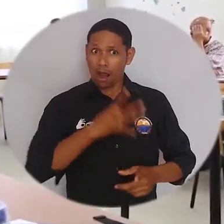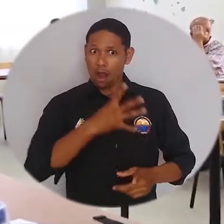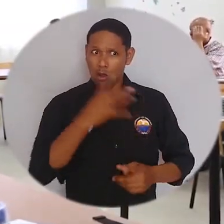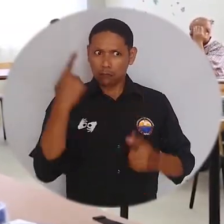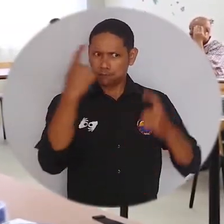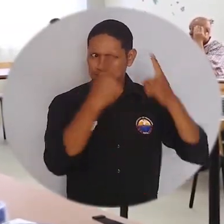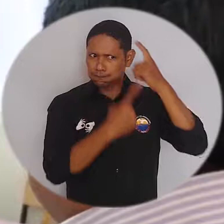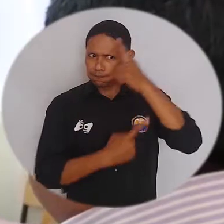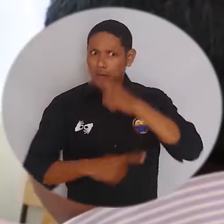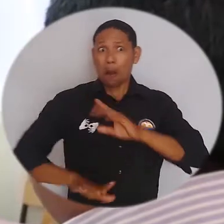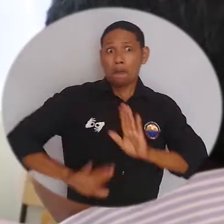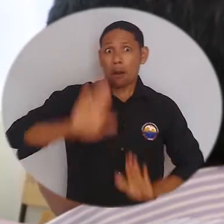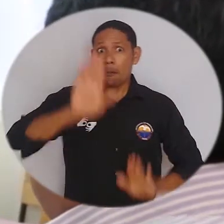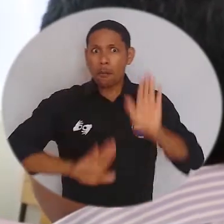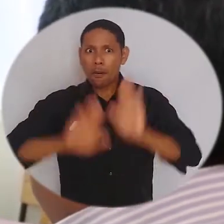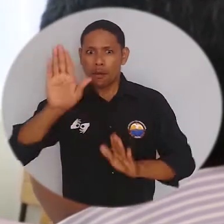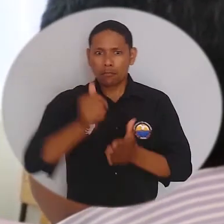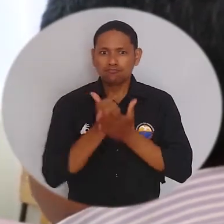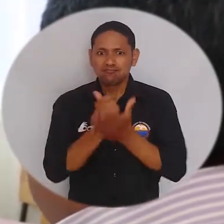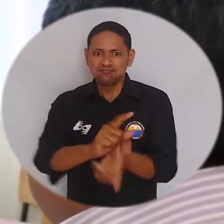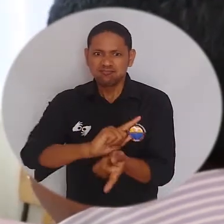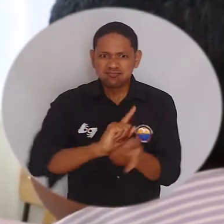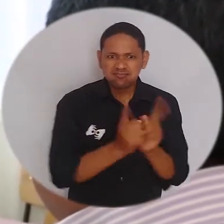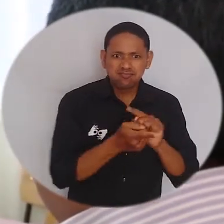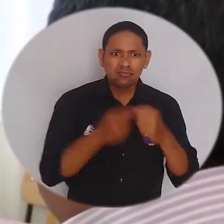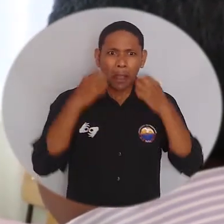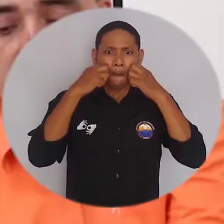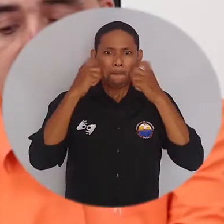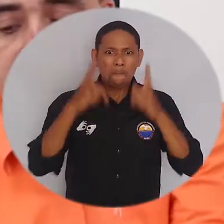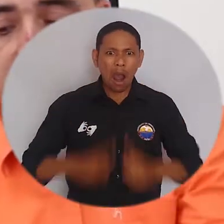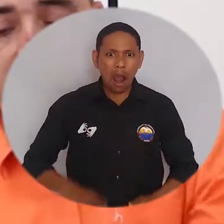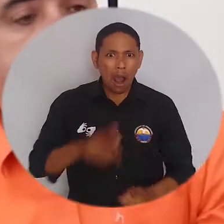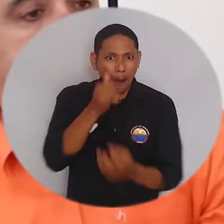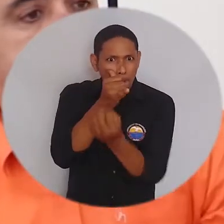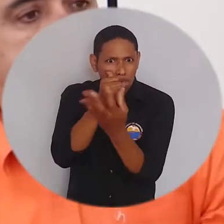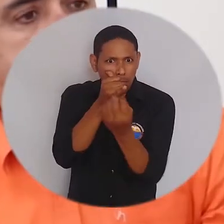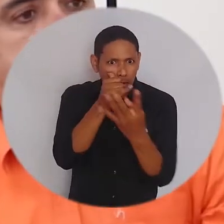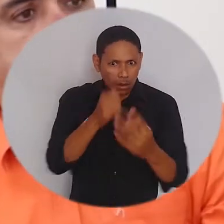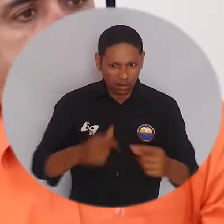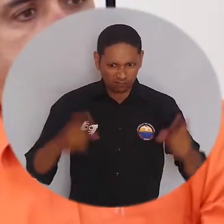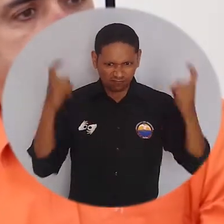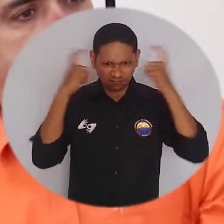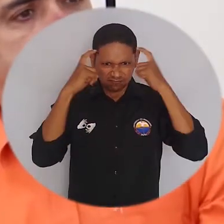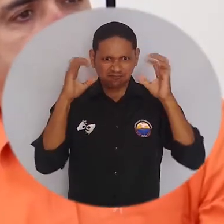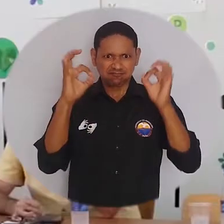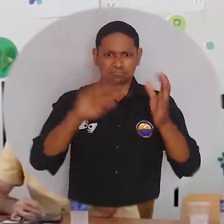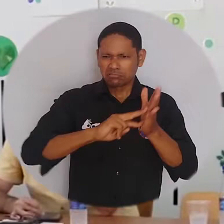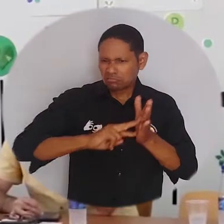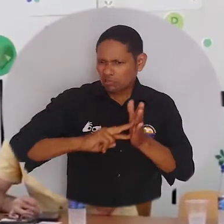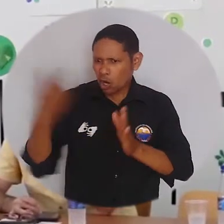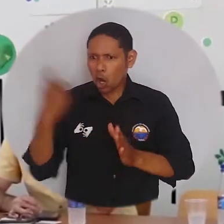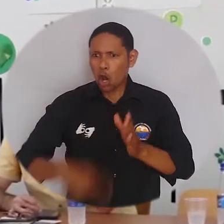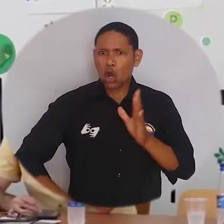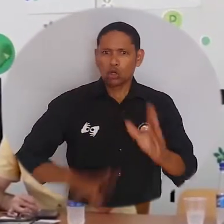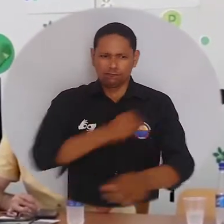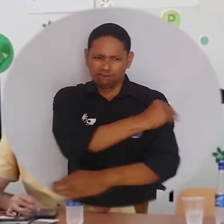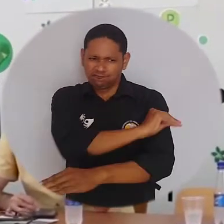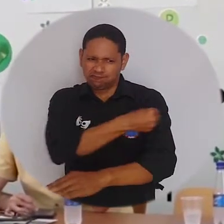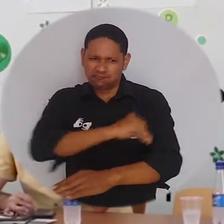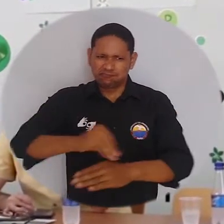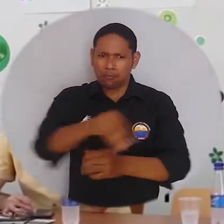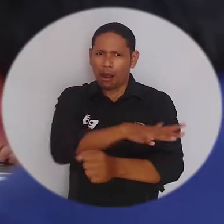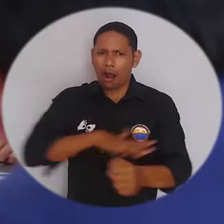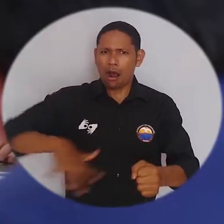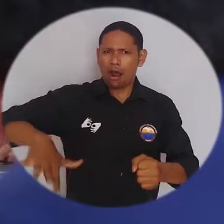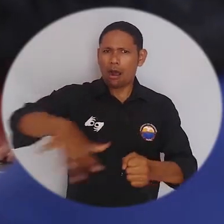participativas, transformadoras, humanistas, pedagógicas, científicas, tecnológicas, políticas,